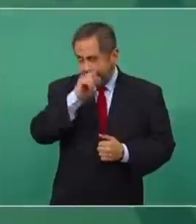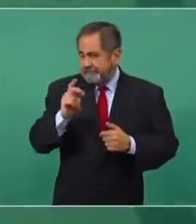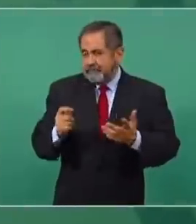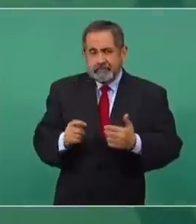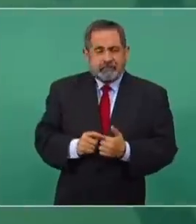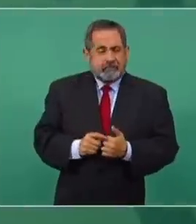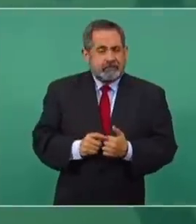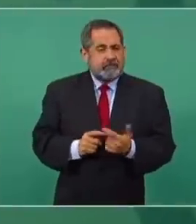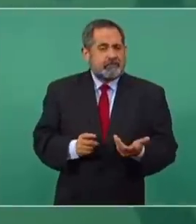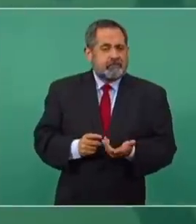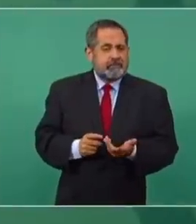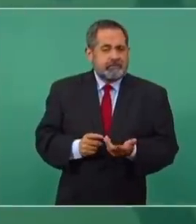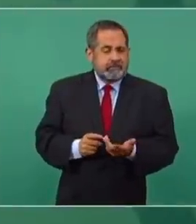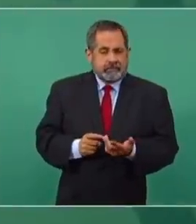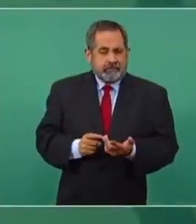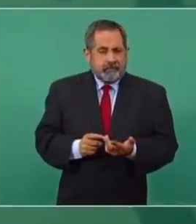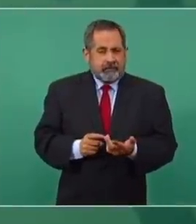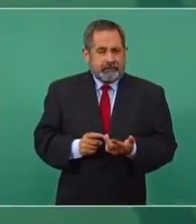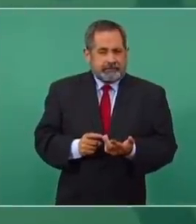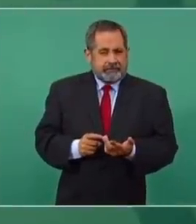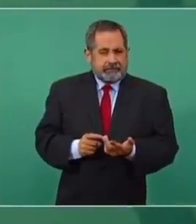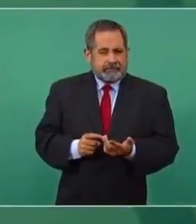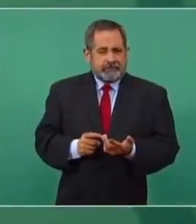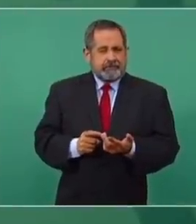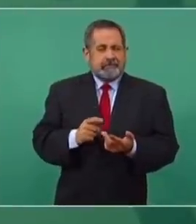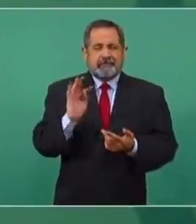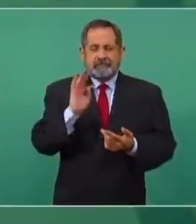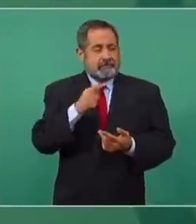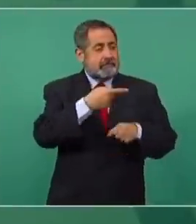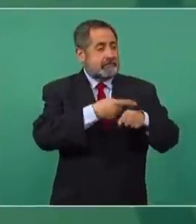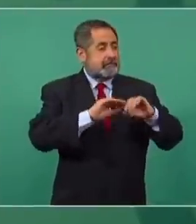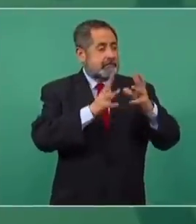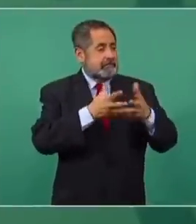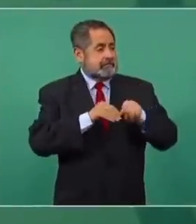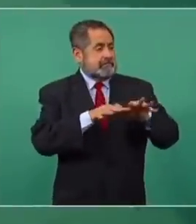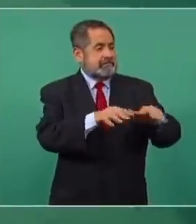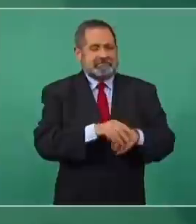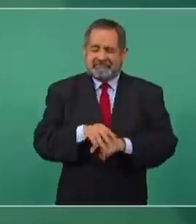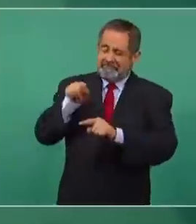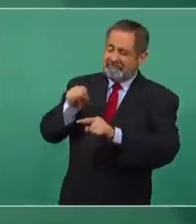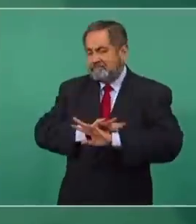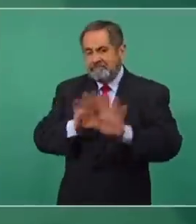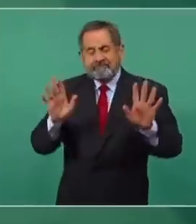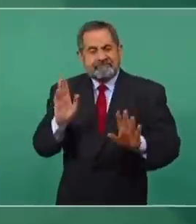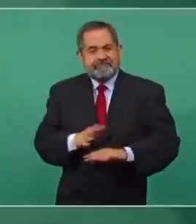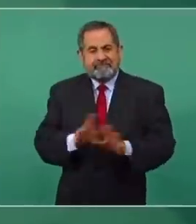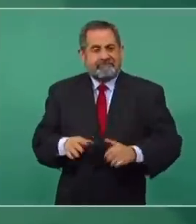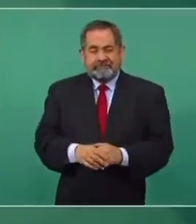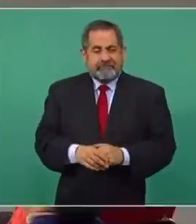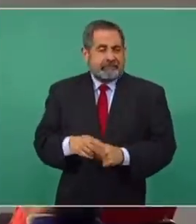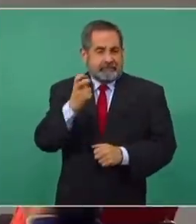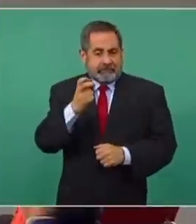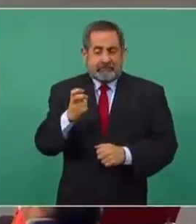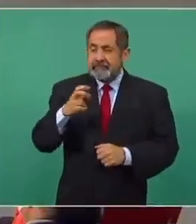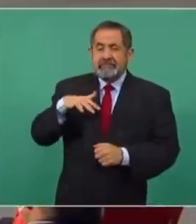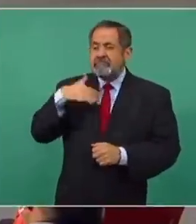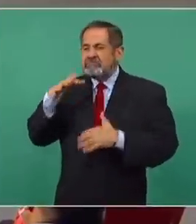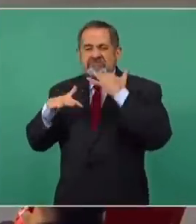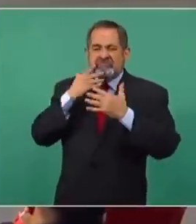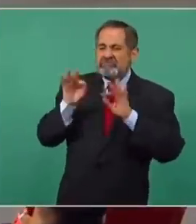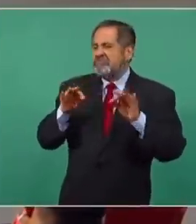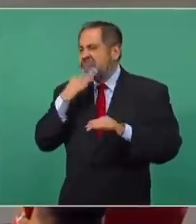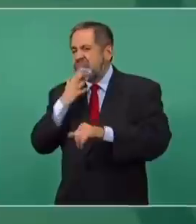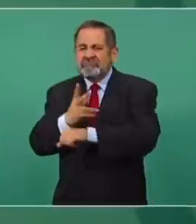cualquier pandemia, que cualquier calamidad. Eso es lo que destruye todo.